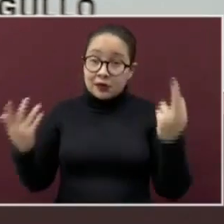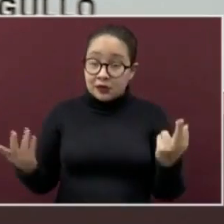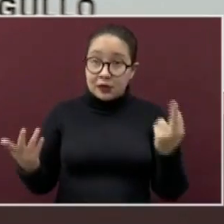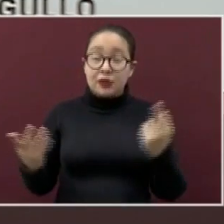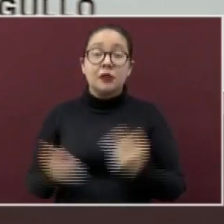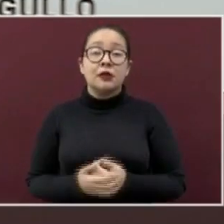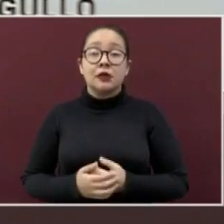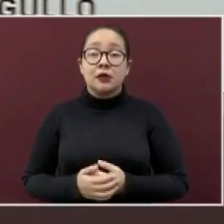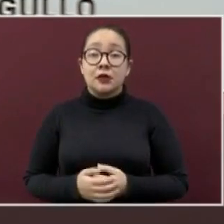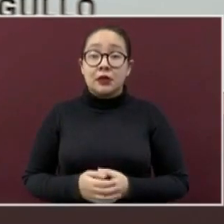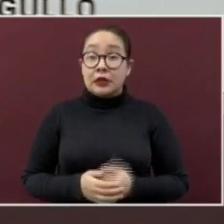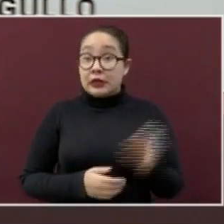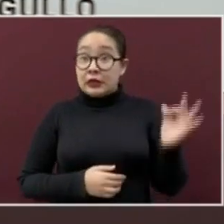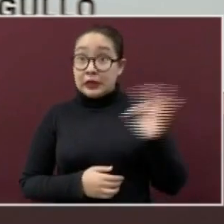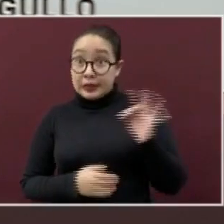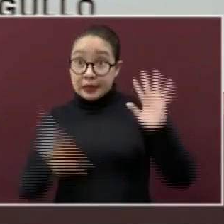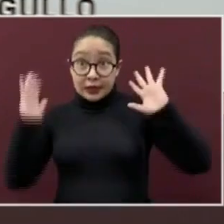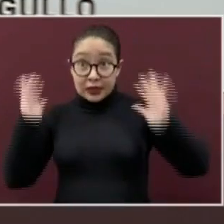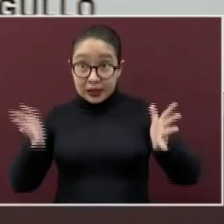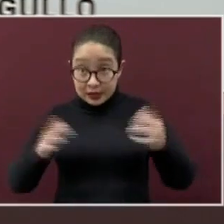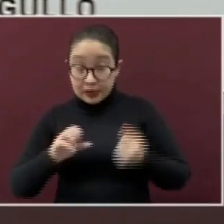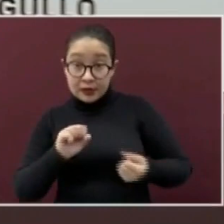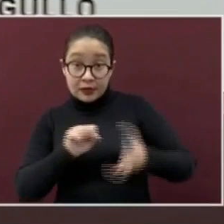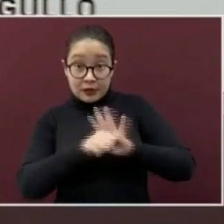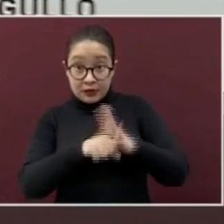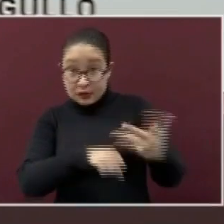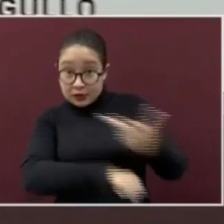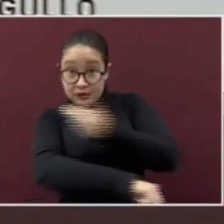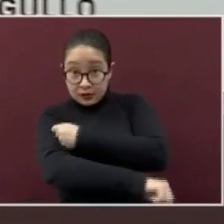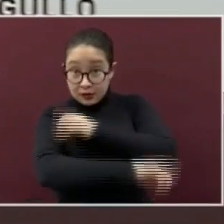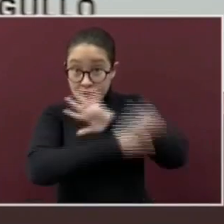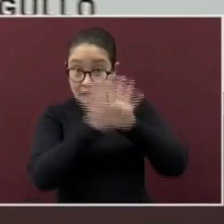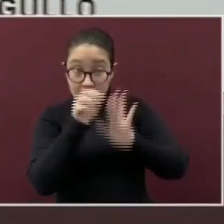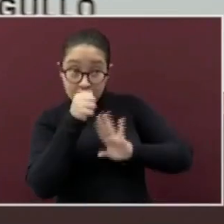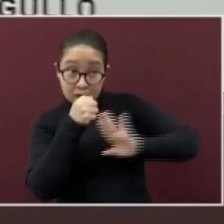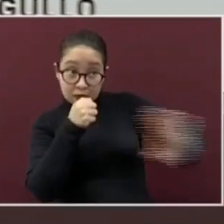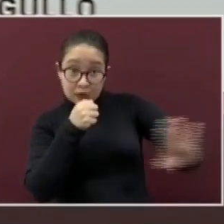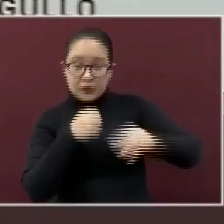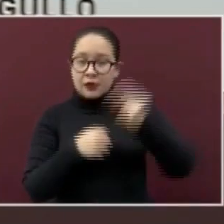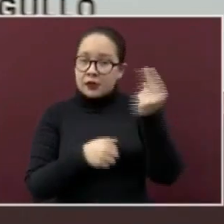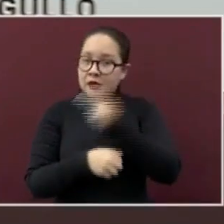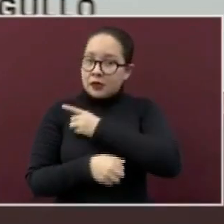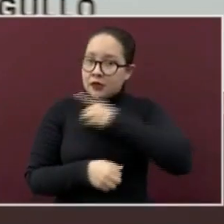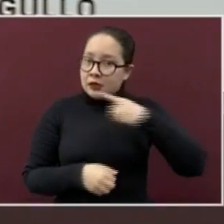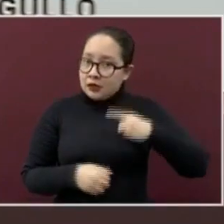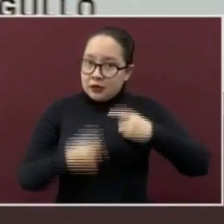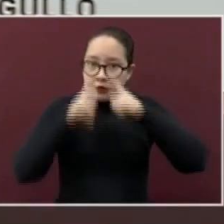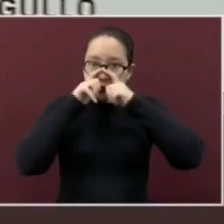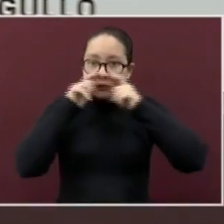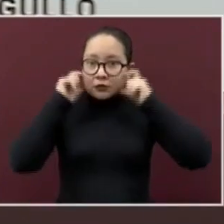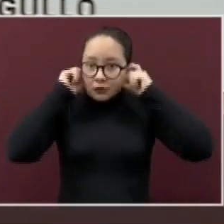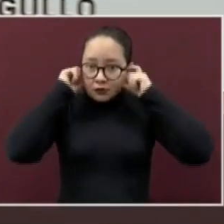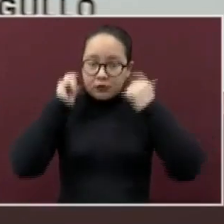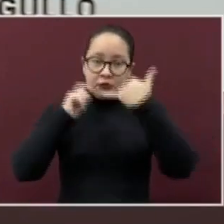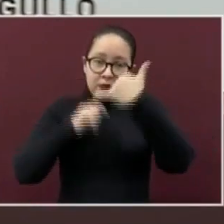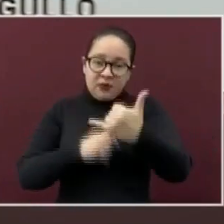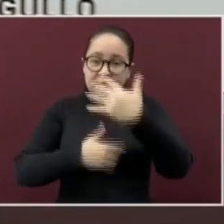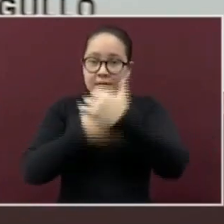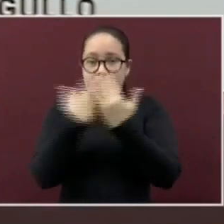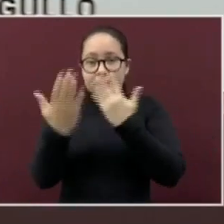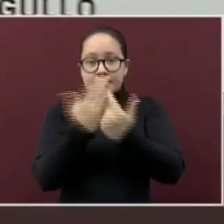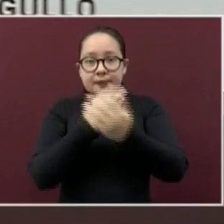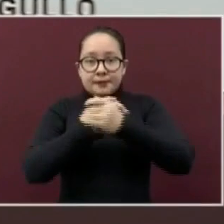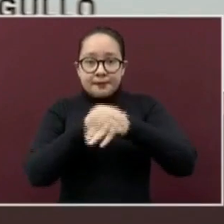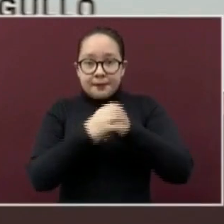cuando ya estén vacunados, deben utilizar cubrebocas y asearse las manos con